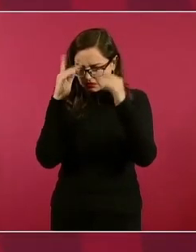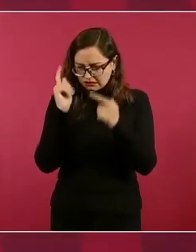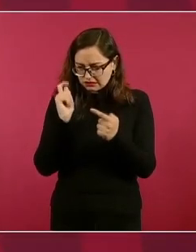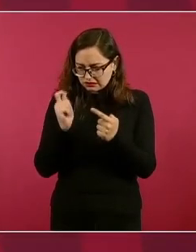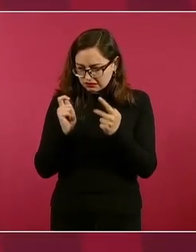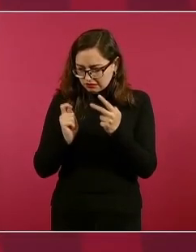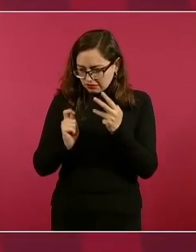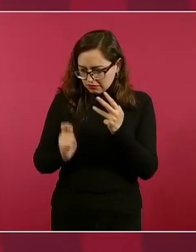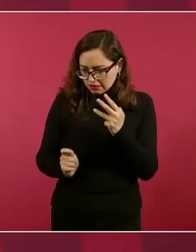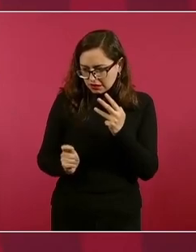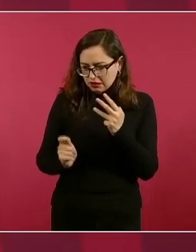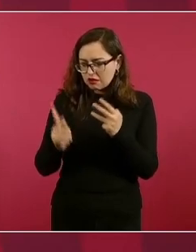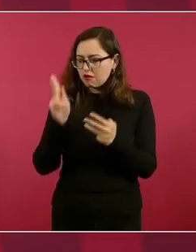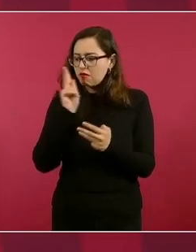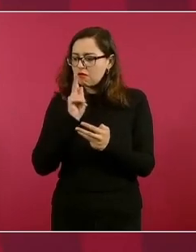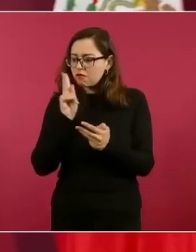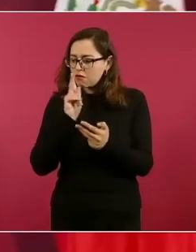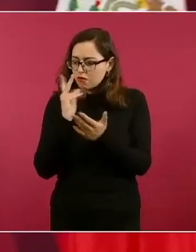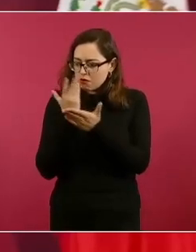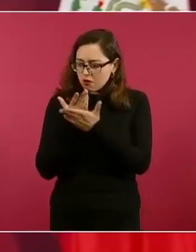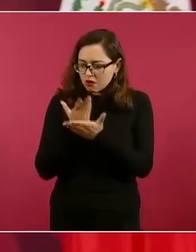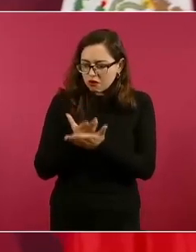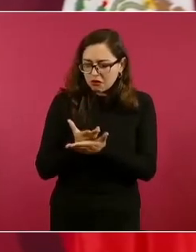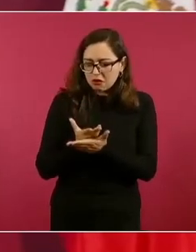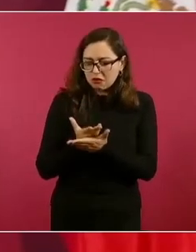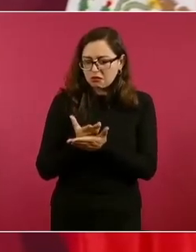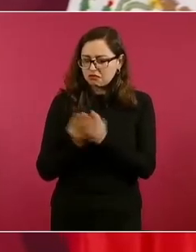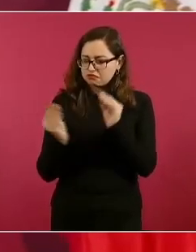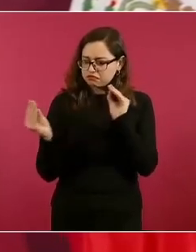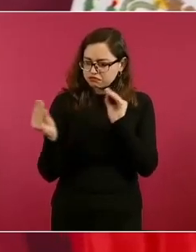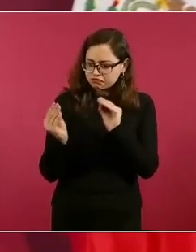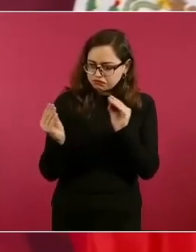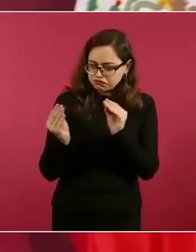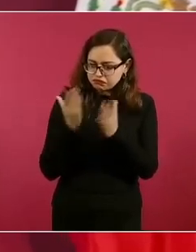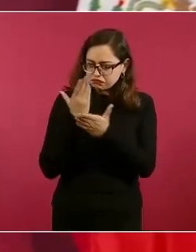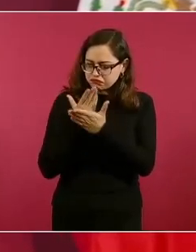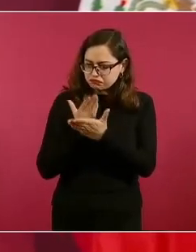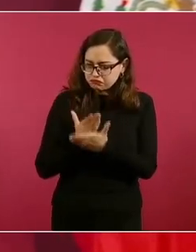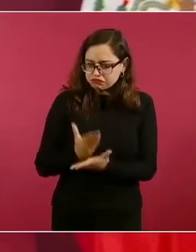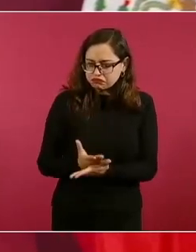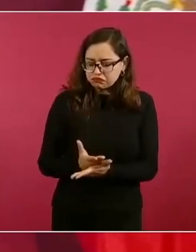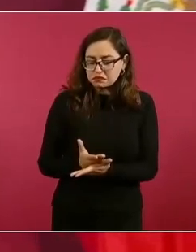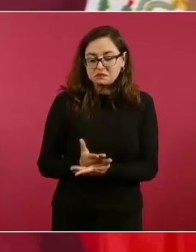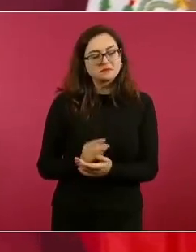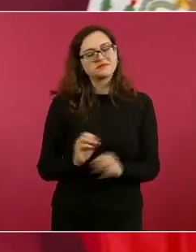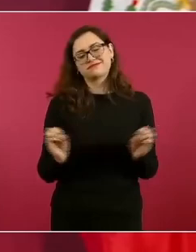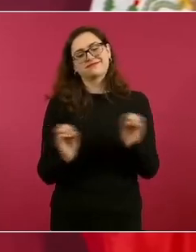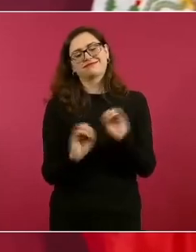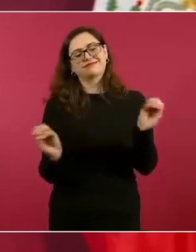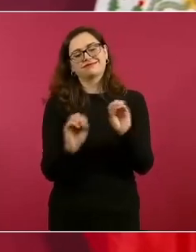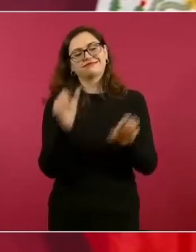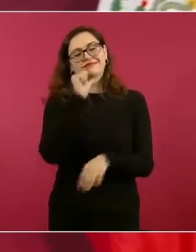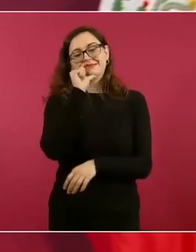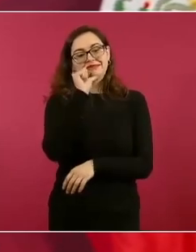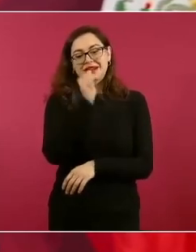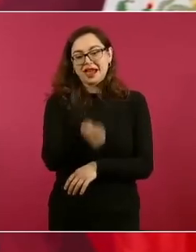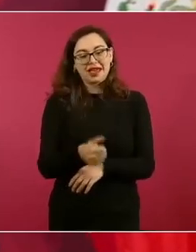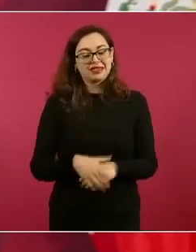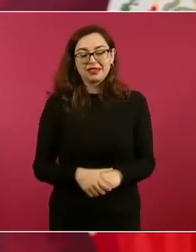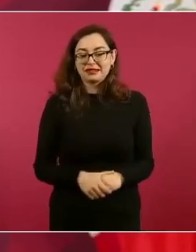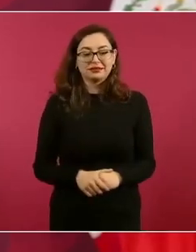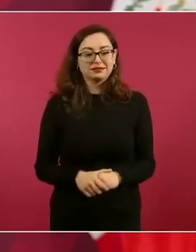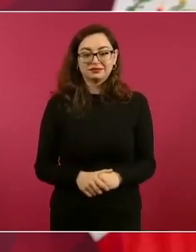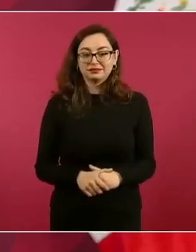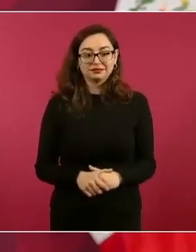el debate, la urbanidad